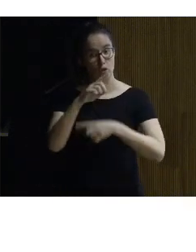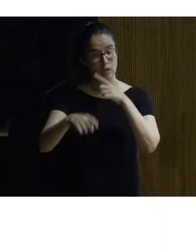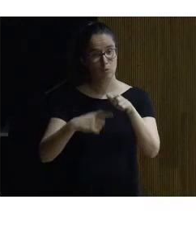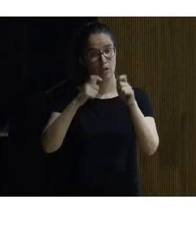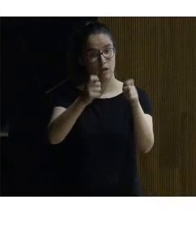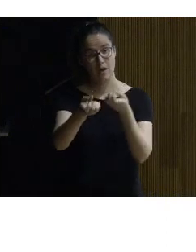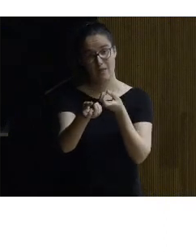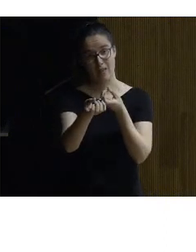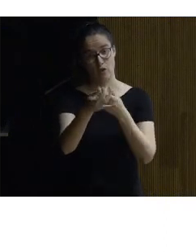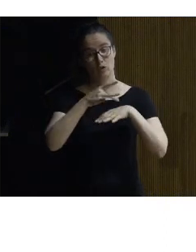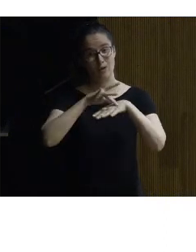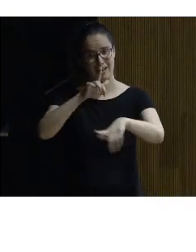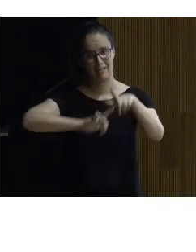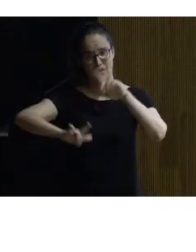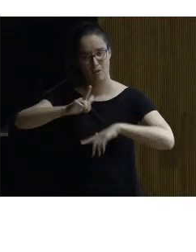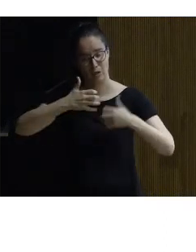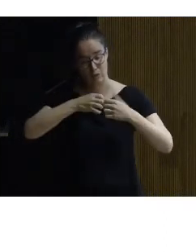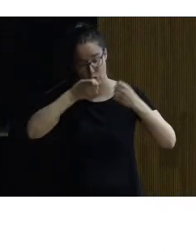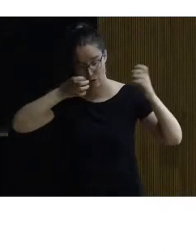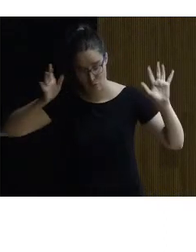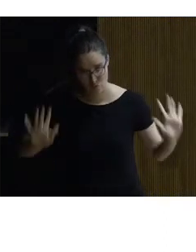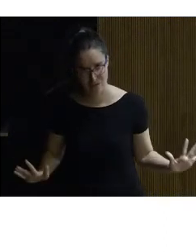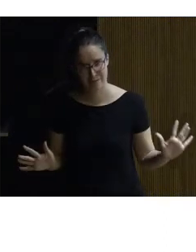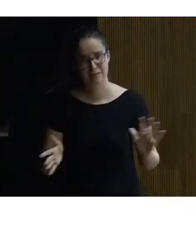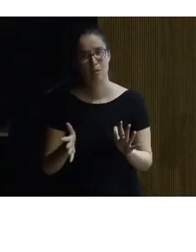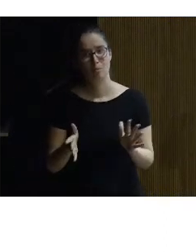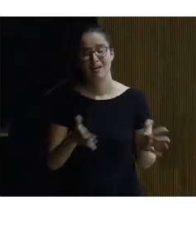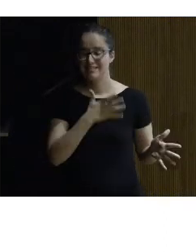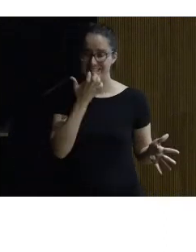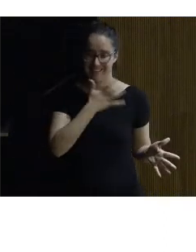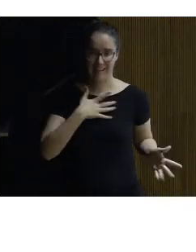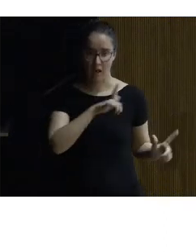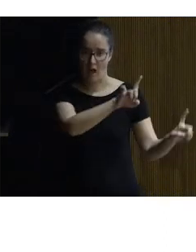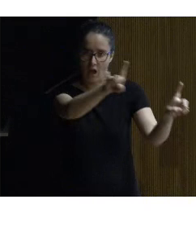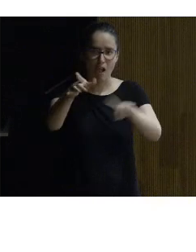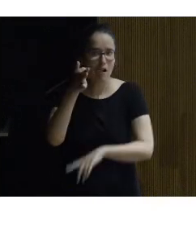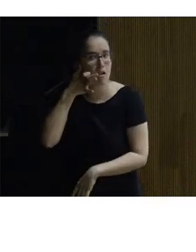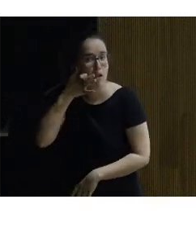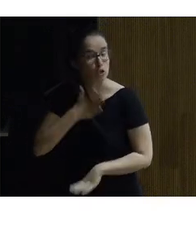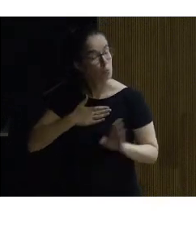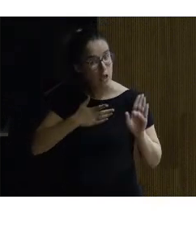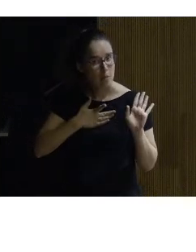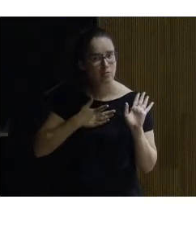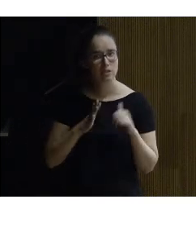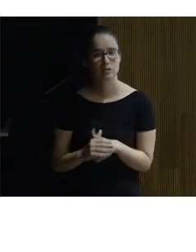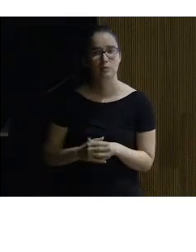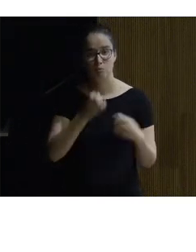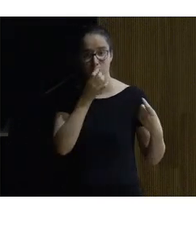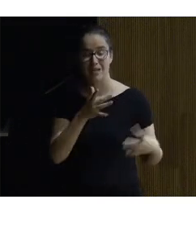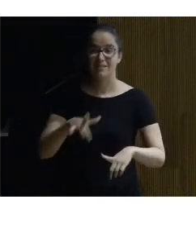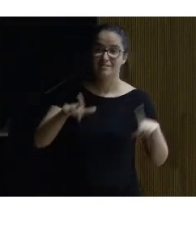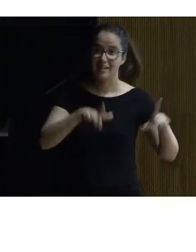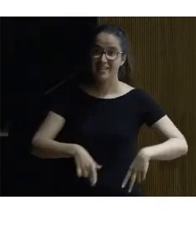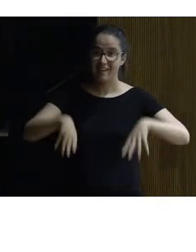daré los datos de una agencia de viajes que funciona muy bien para que si quieren poder luego son muy amables bien este es el